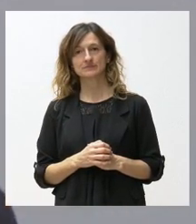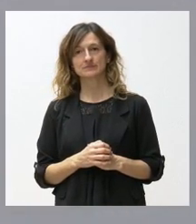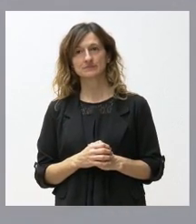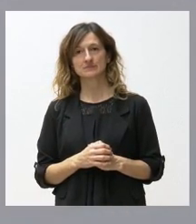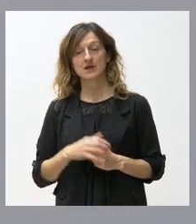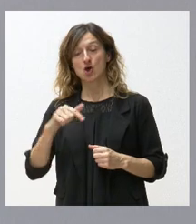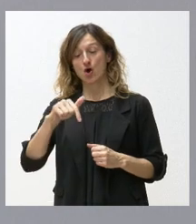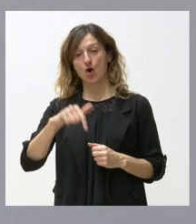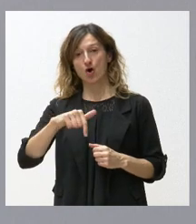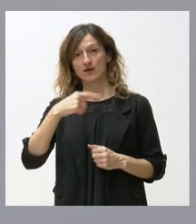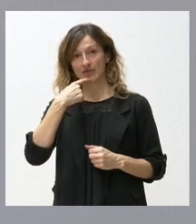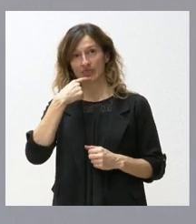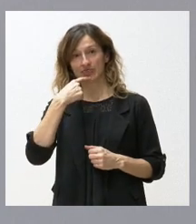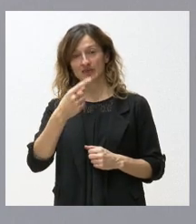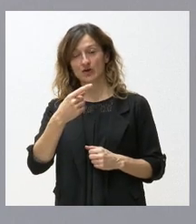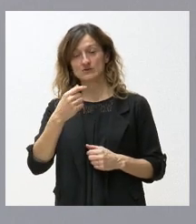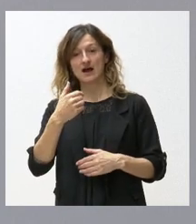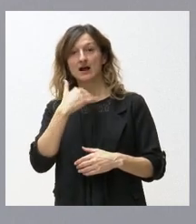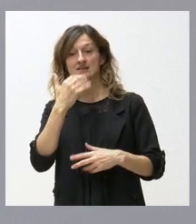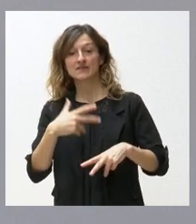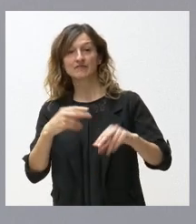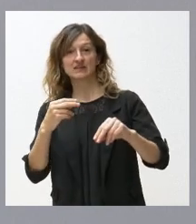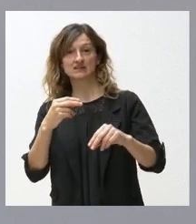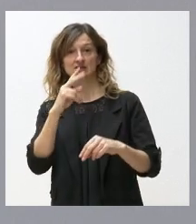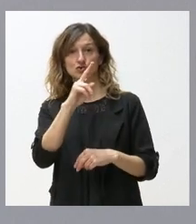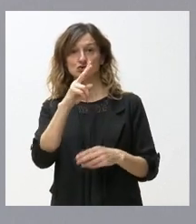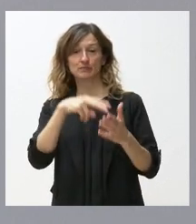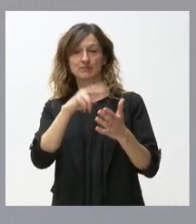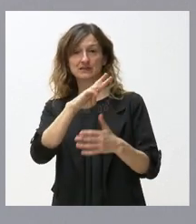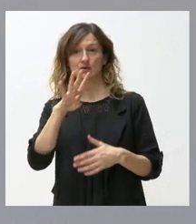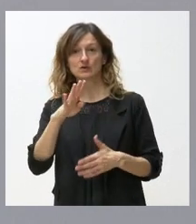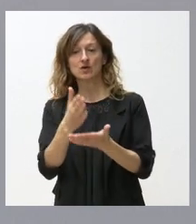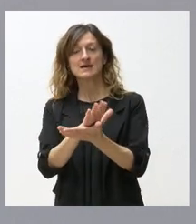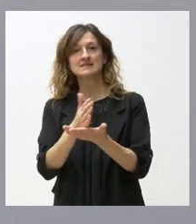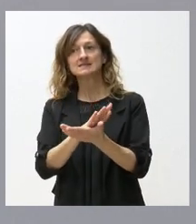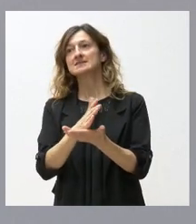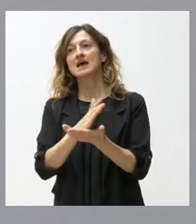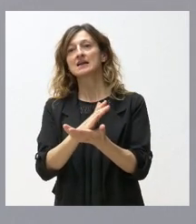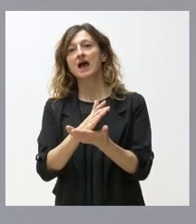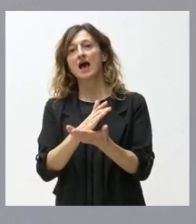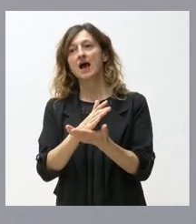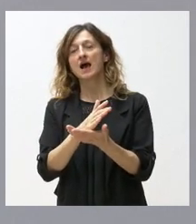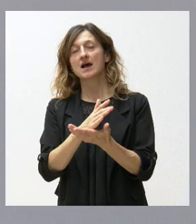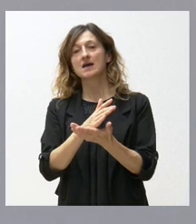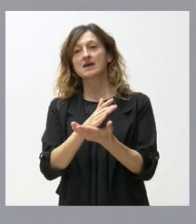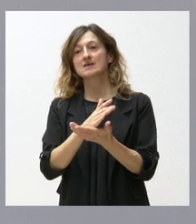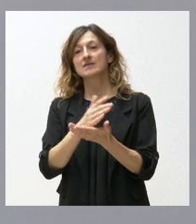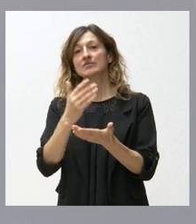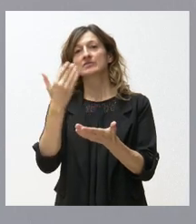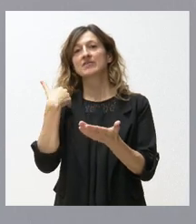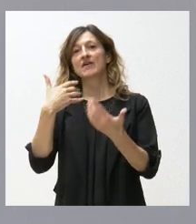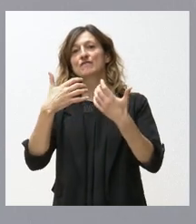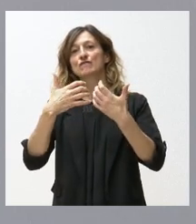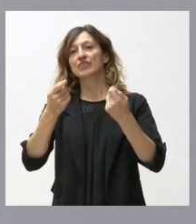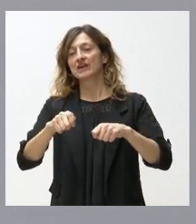podemos decir, al acabar 2024, que el SERLA nunca se cerró esta legislatura. El SERLA siguió funcionando, el